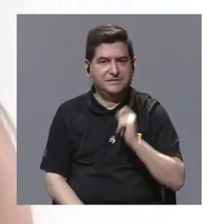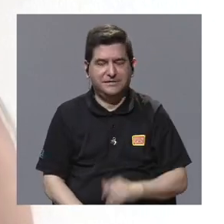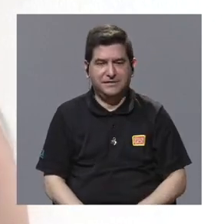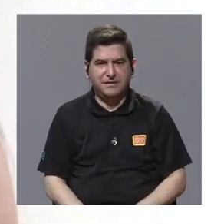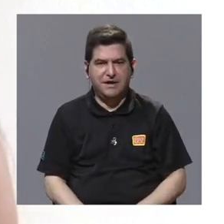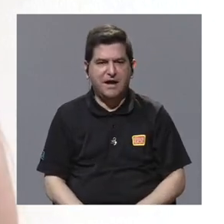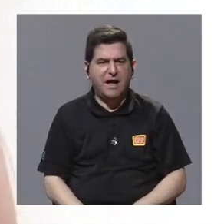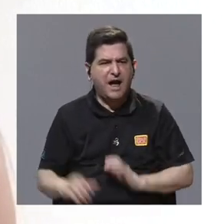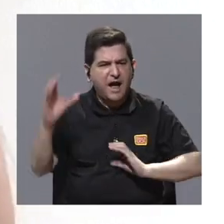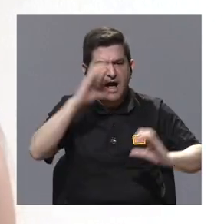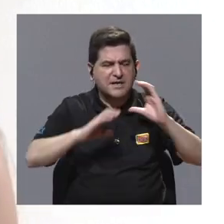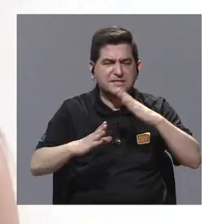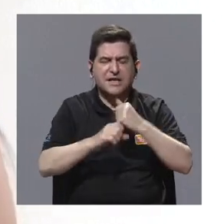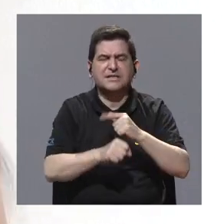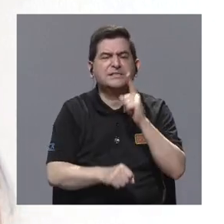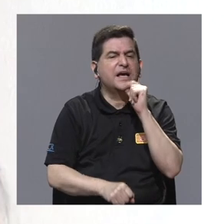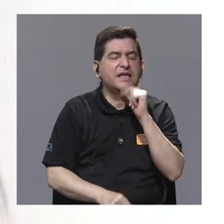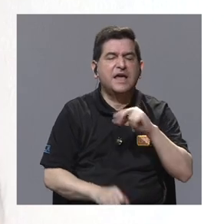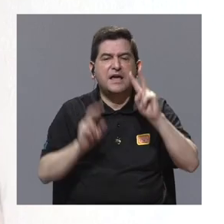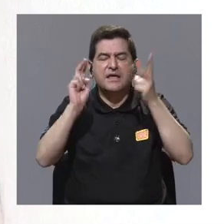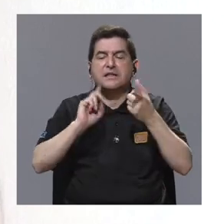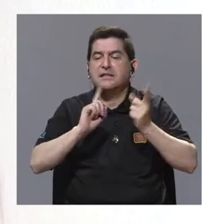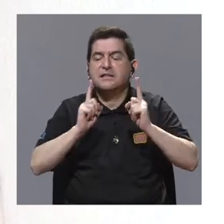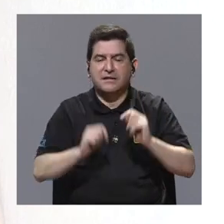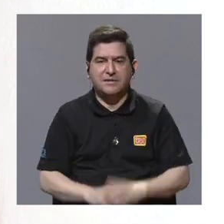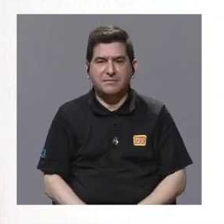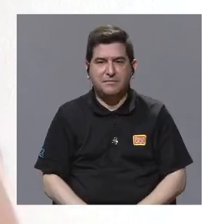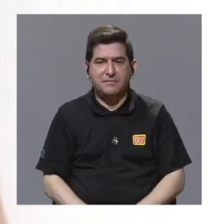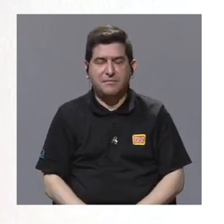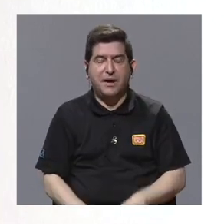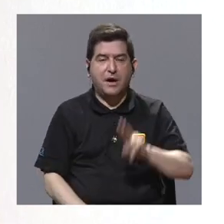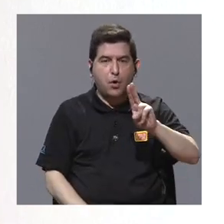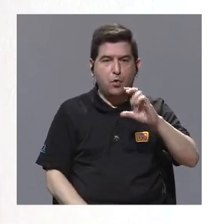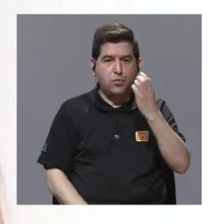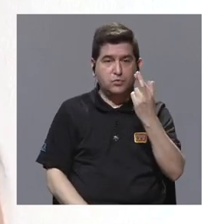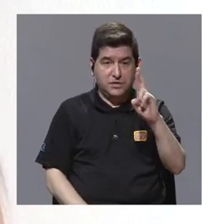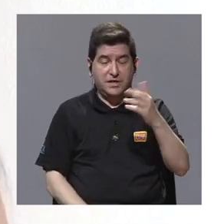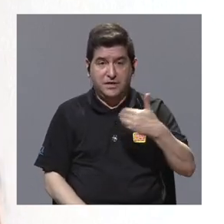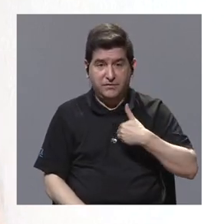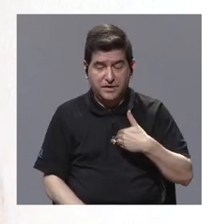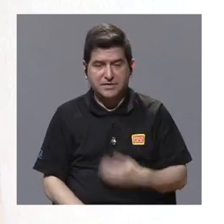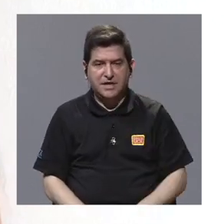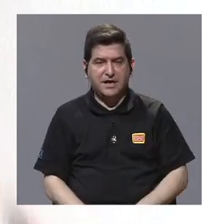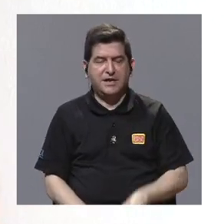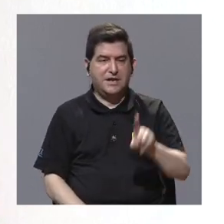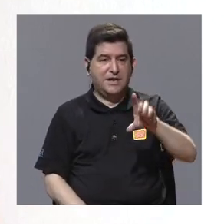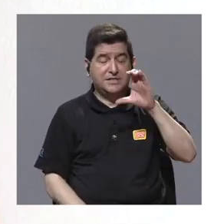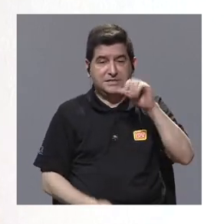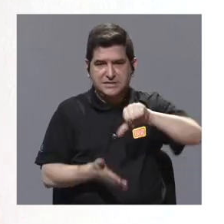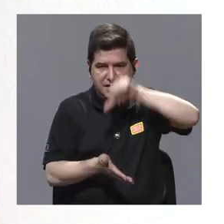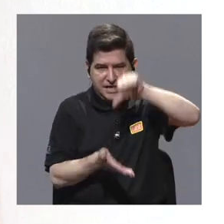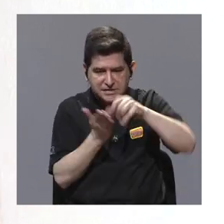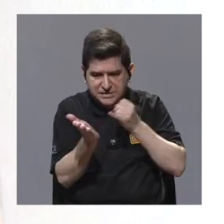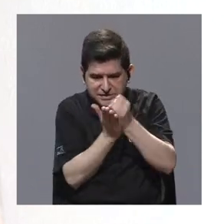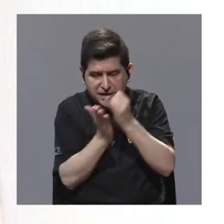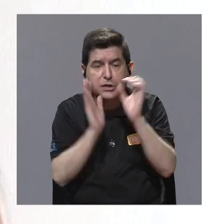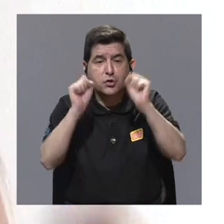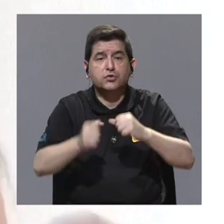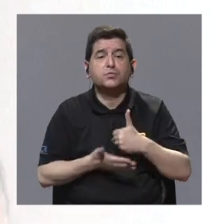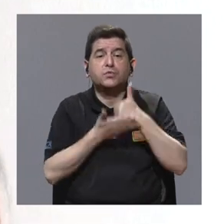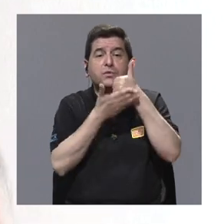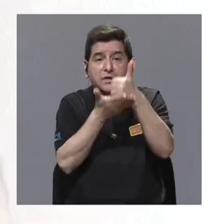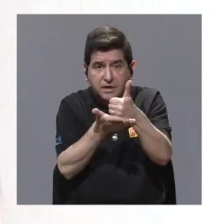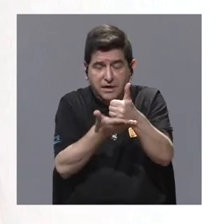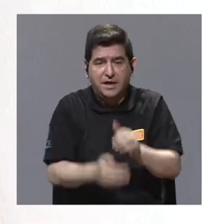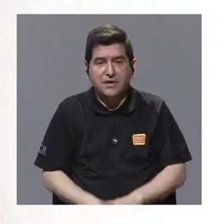muy bien quién hace ciencia y en qué temas. La Universidad de Costa Rica, por ejemplo, tiene más de 100 centros de investigación que